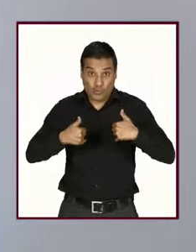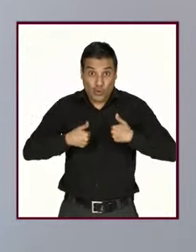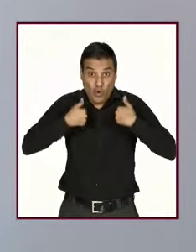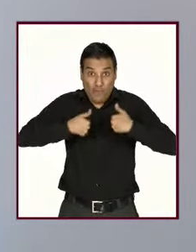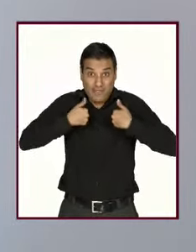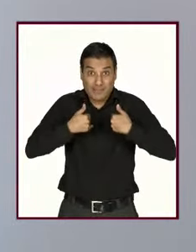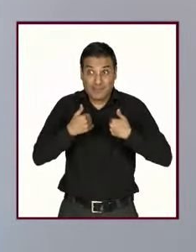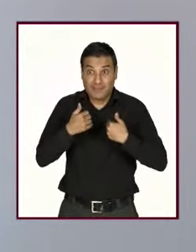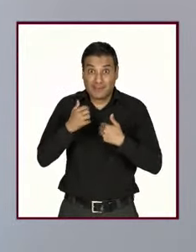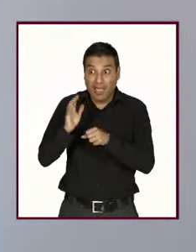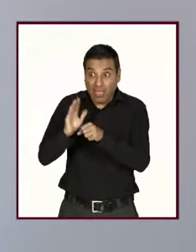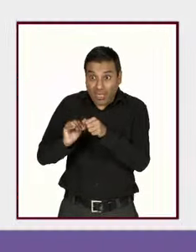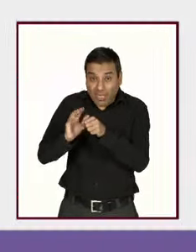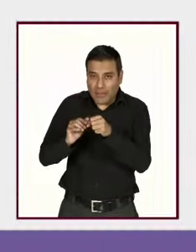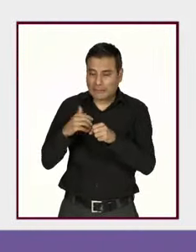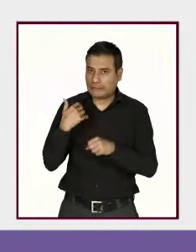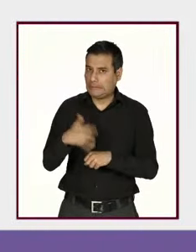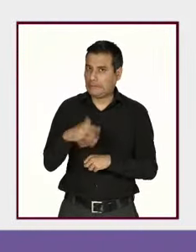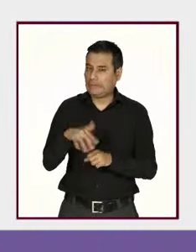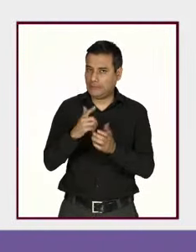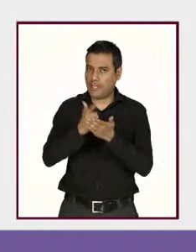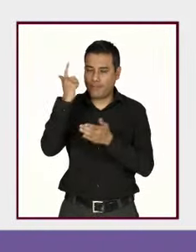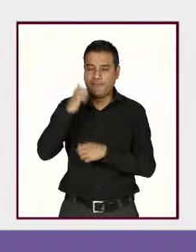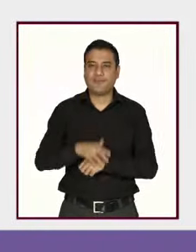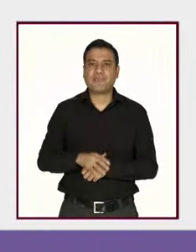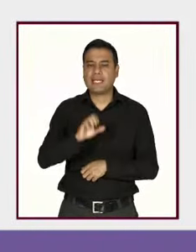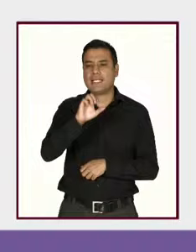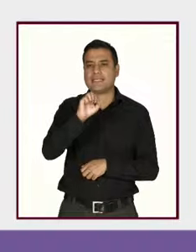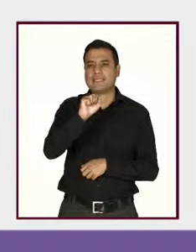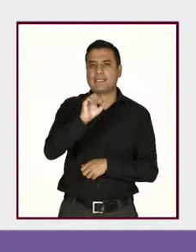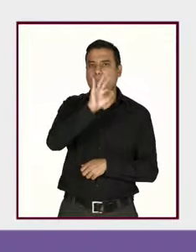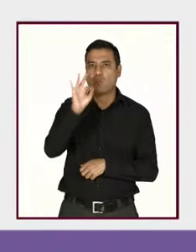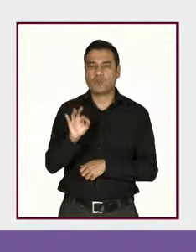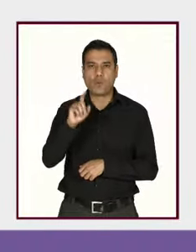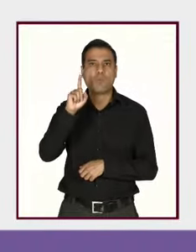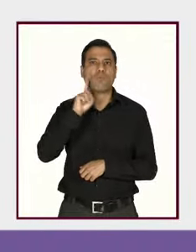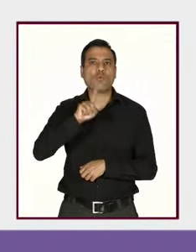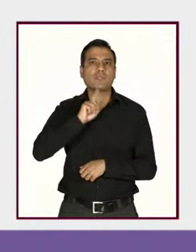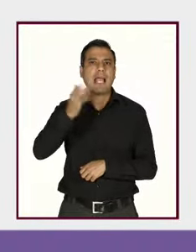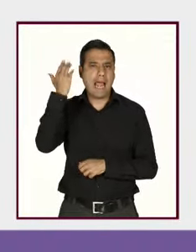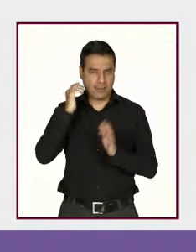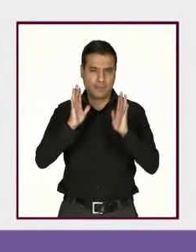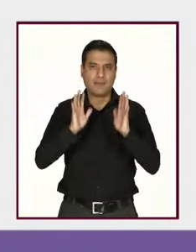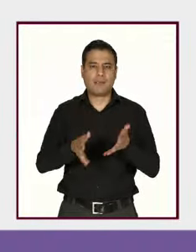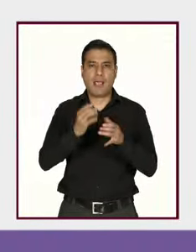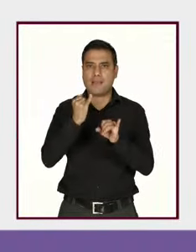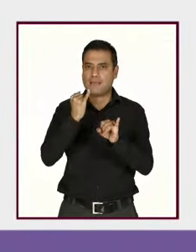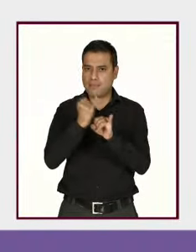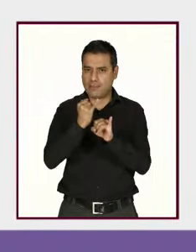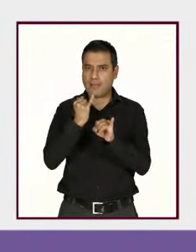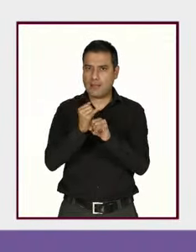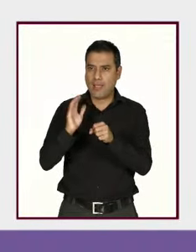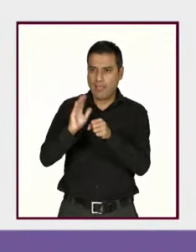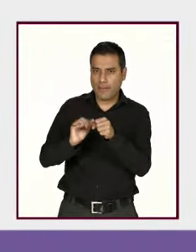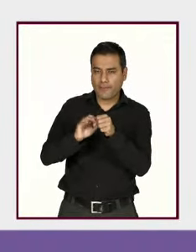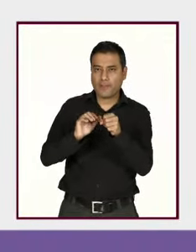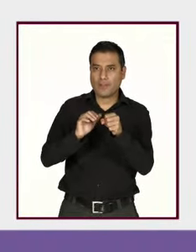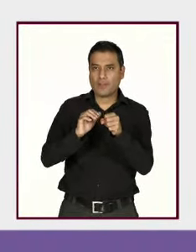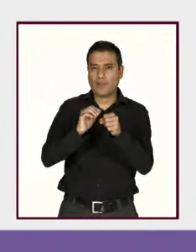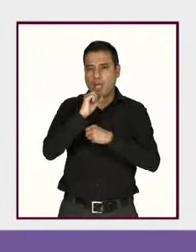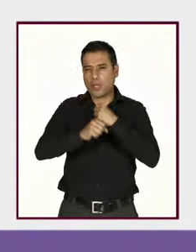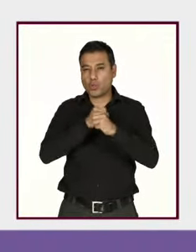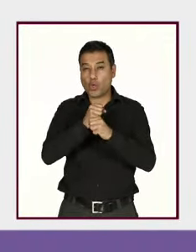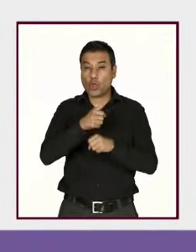Tenemos también que el 60% de las mujeres que sufrieron ciberacoso están entre los 12 y los 29